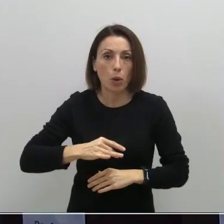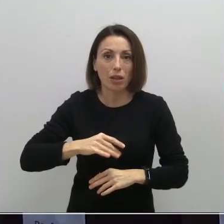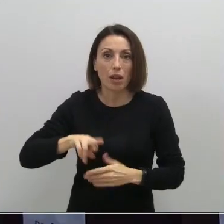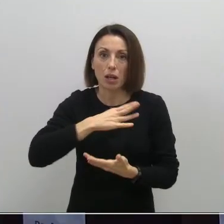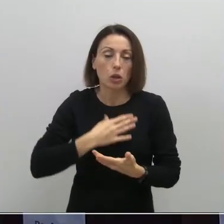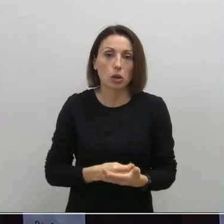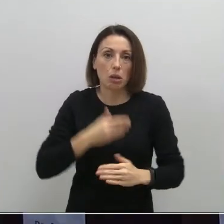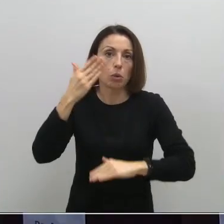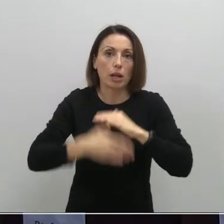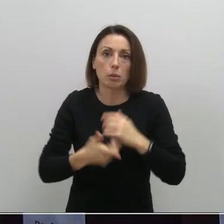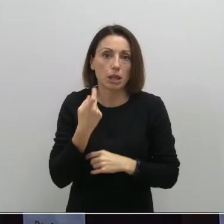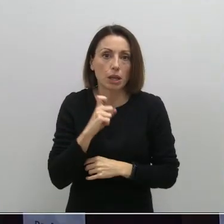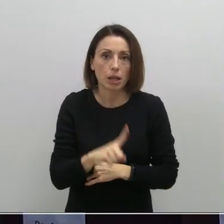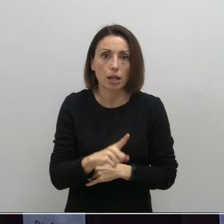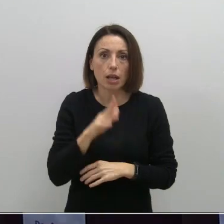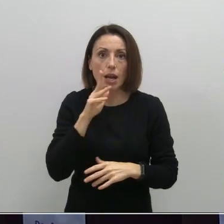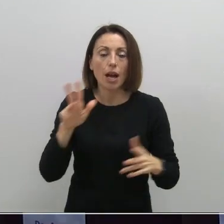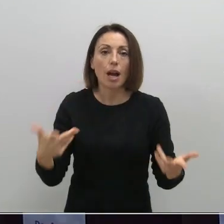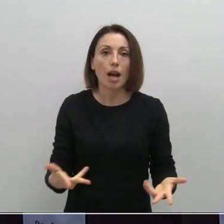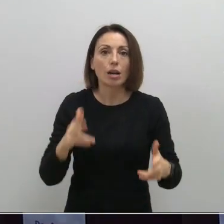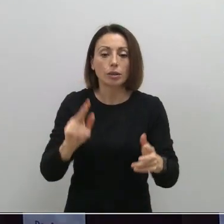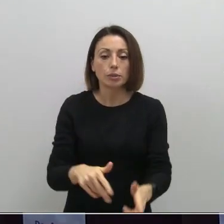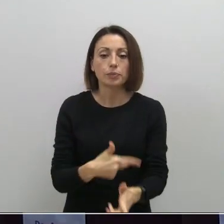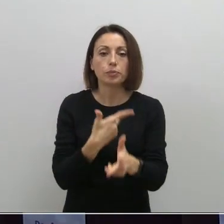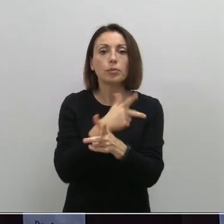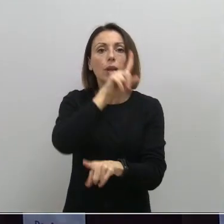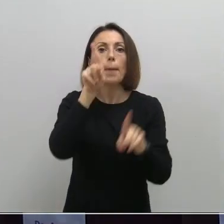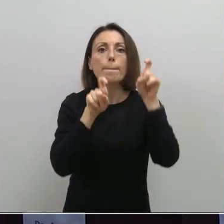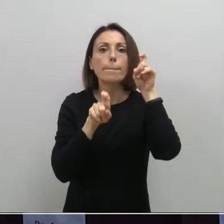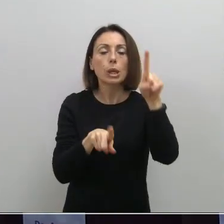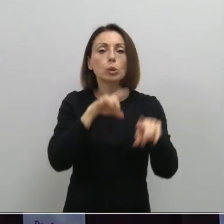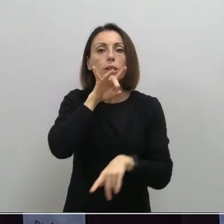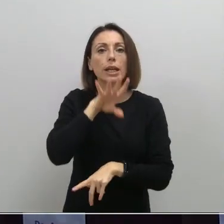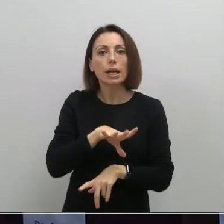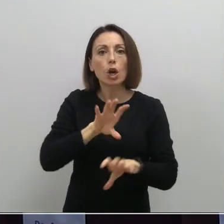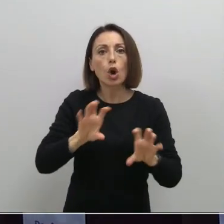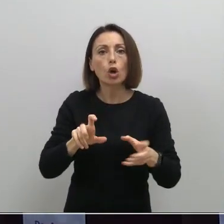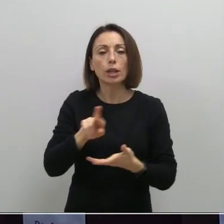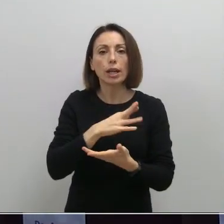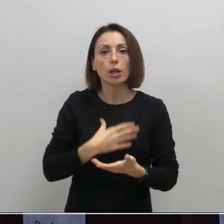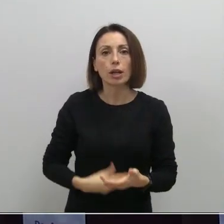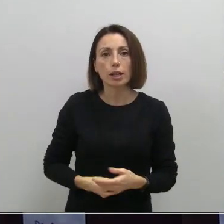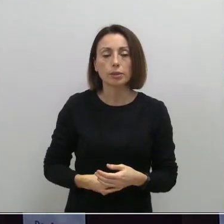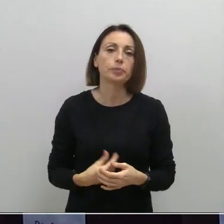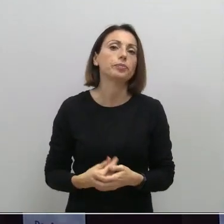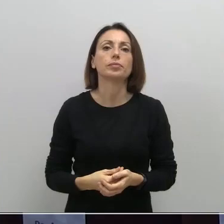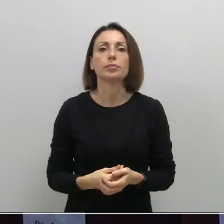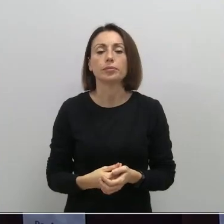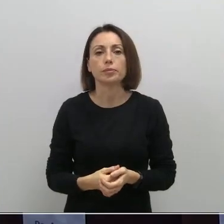A continuación, por videoconferencia, a formular sus preguntas, Onda Regional de Murcia. Francisco Martínez.